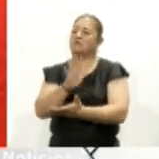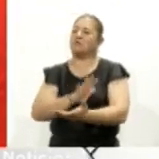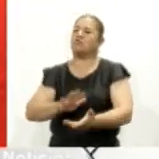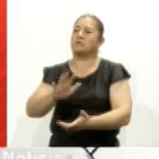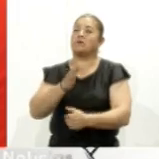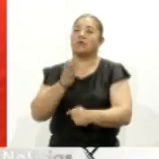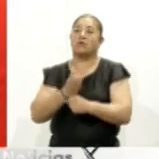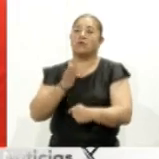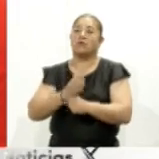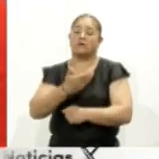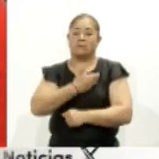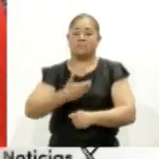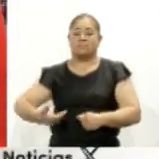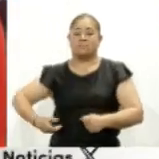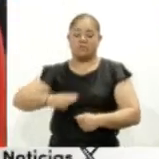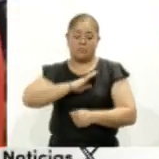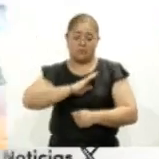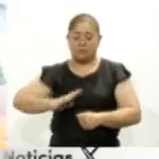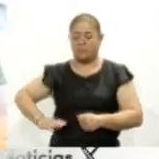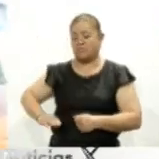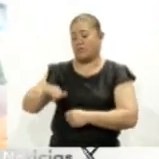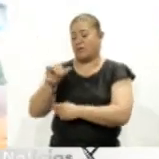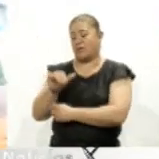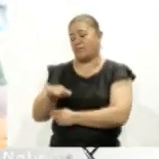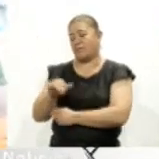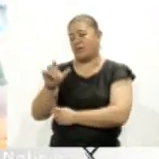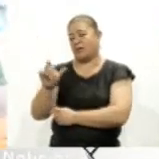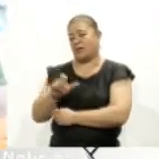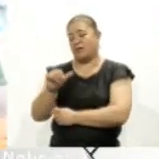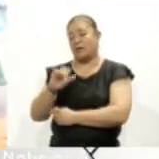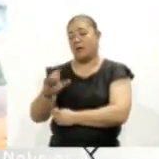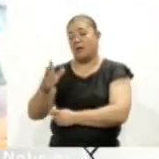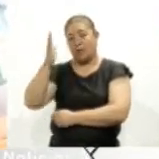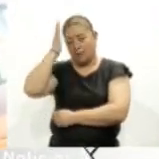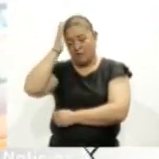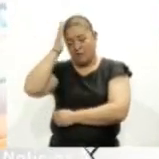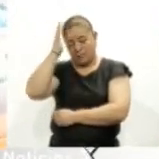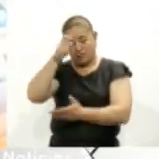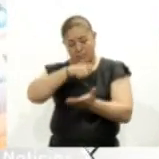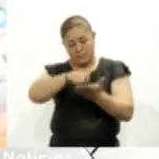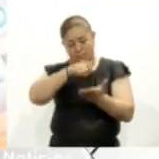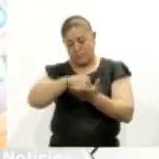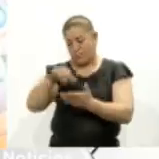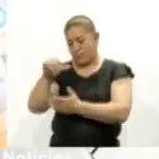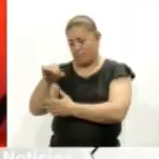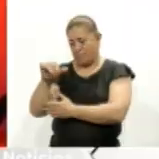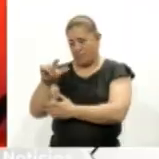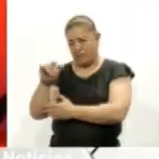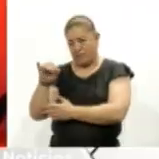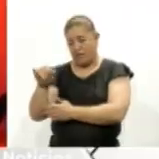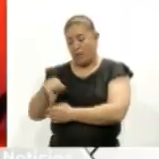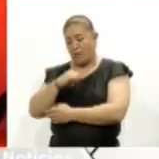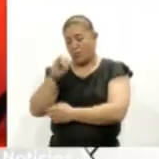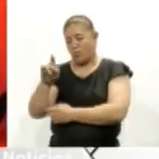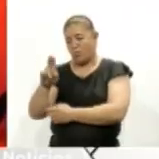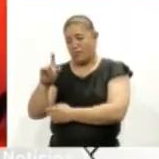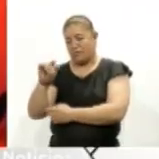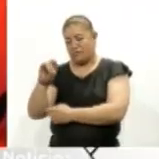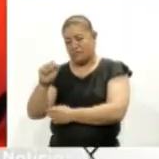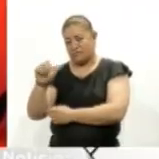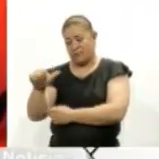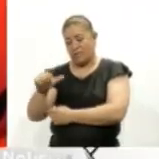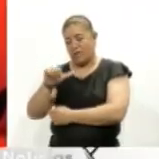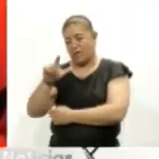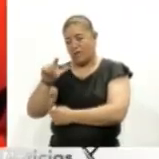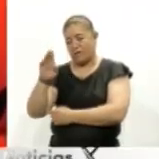esplanada de la Presidencia Municipal de Amahac, fue la sede para que las escritoras Amalia Solís Reyes, Julissa Jiménez Flores